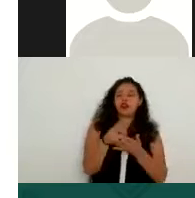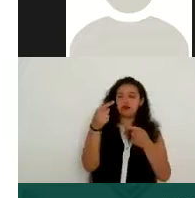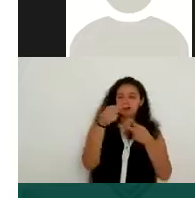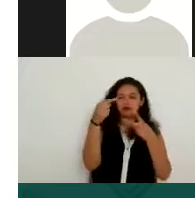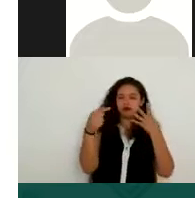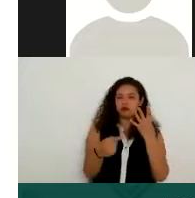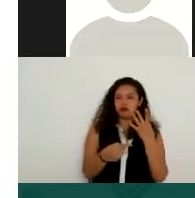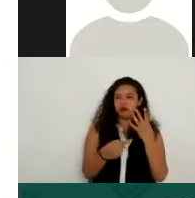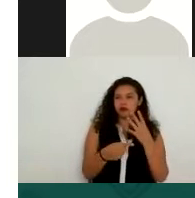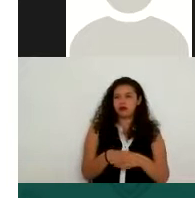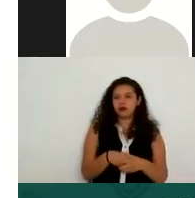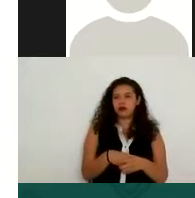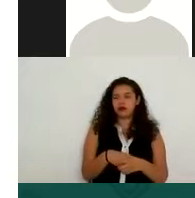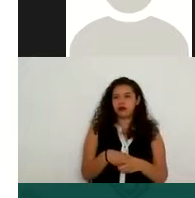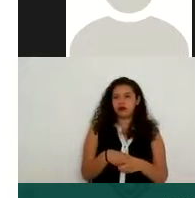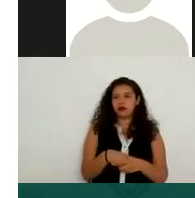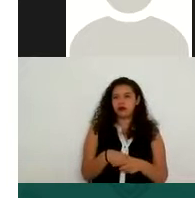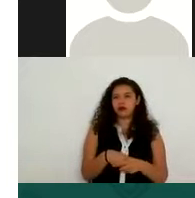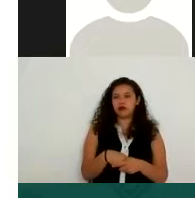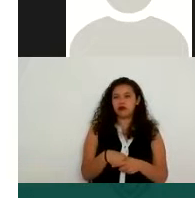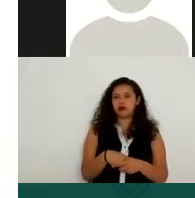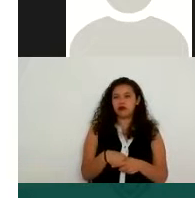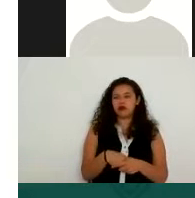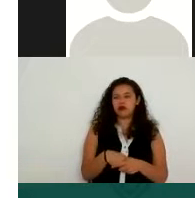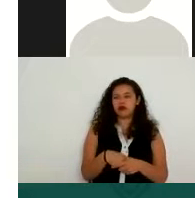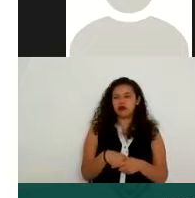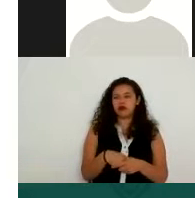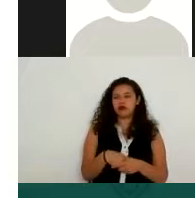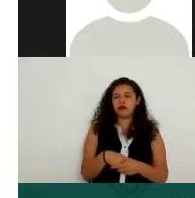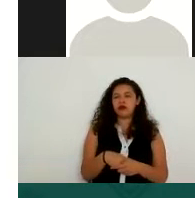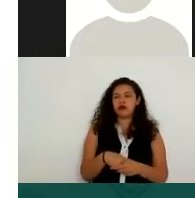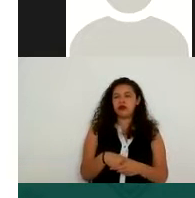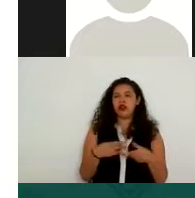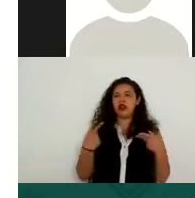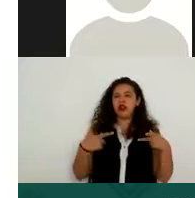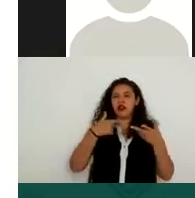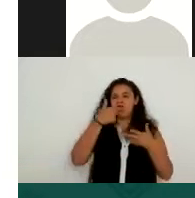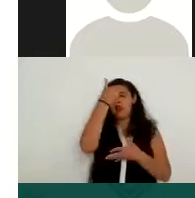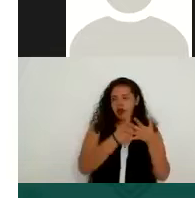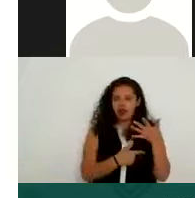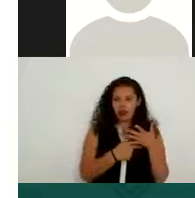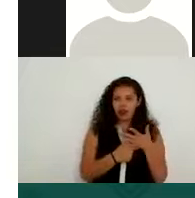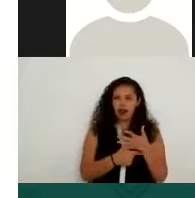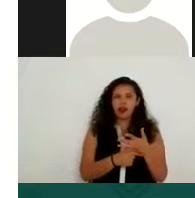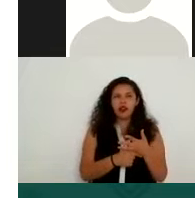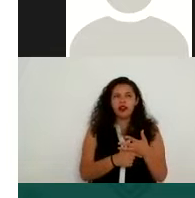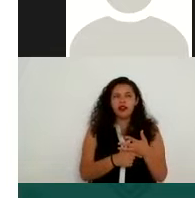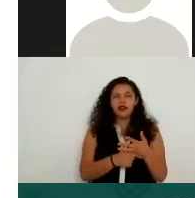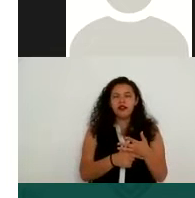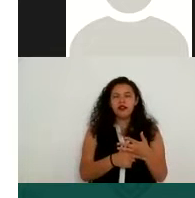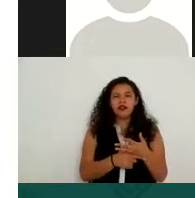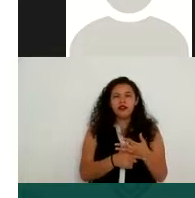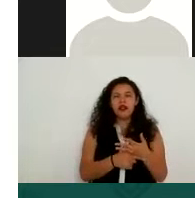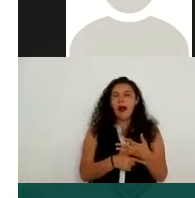Por ejemplo, el listado de las personas asistidas de las instituciones de asistencia privada, ¿no? Este registro que